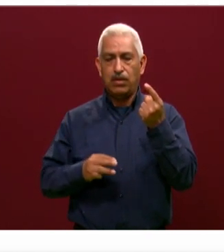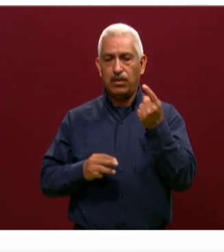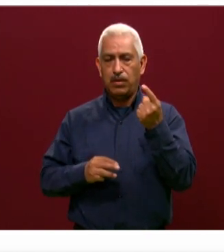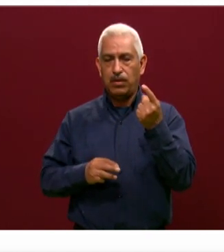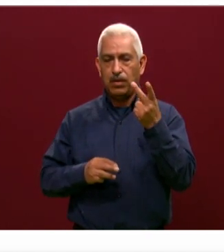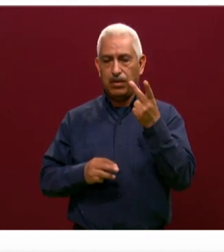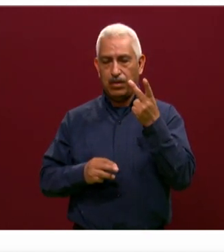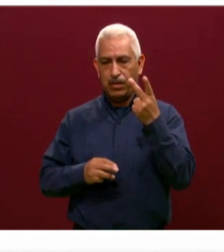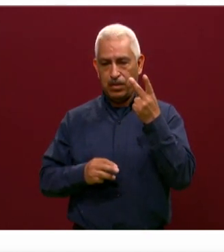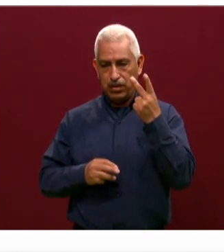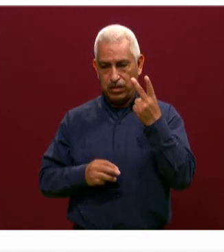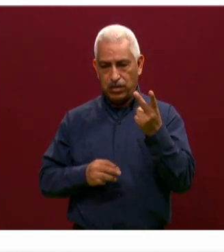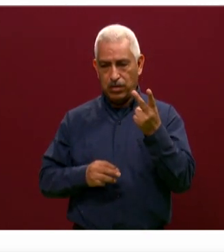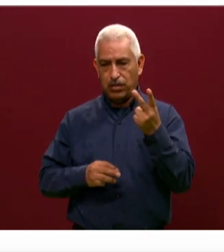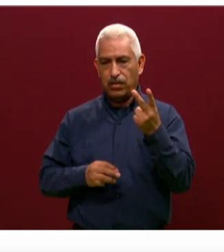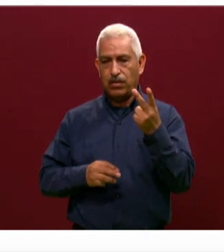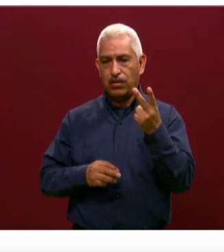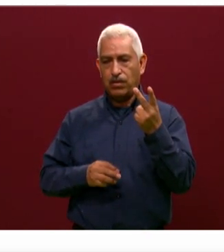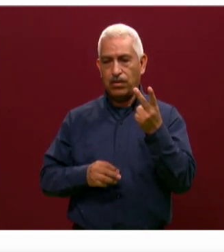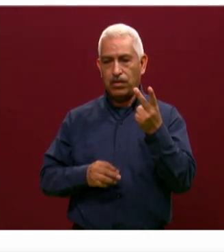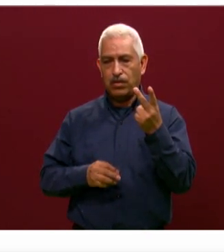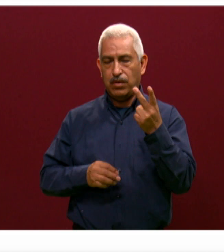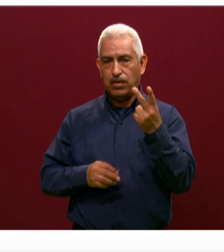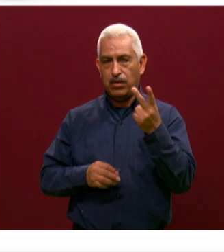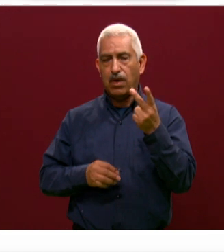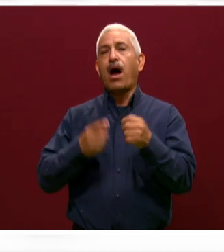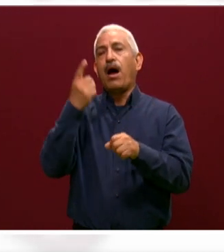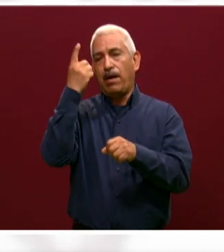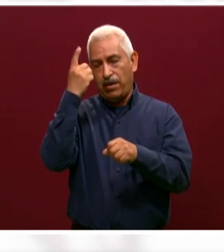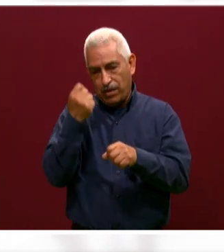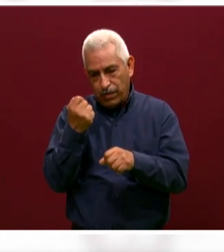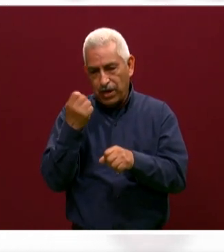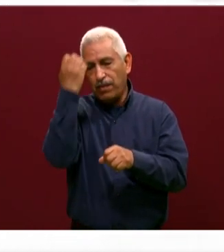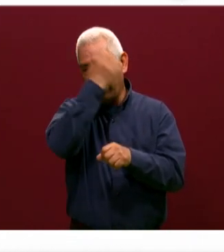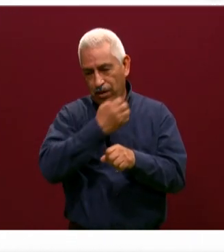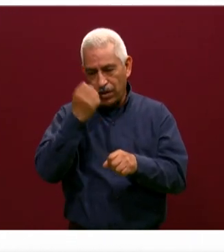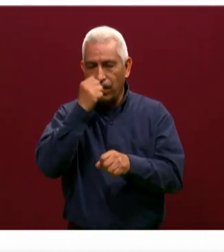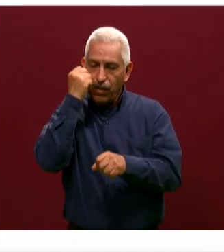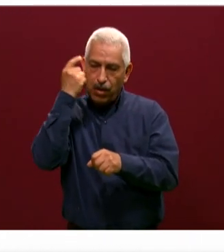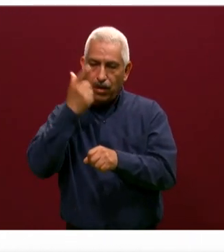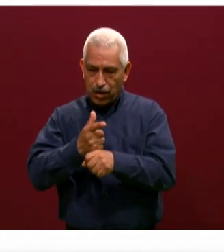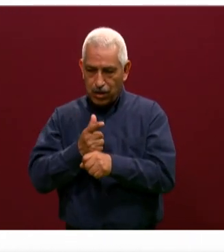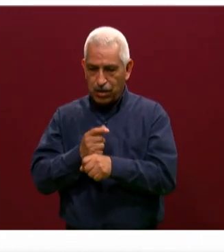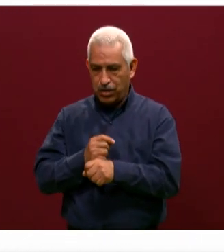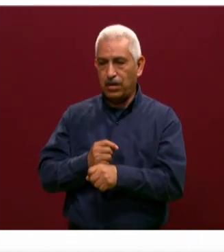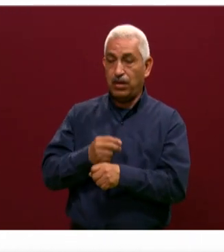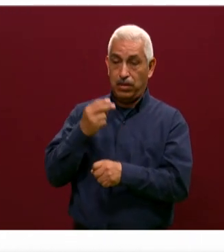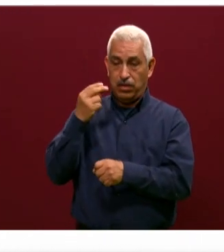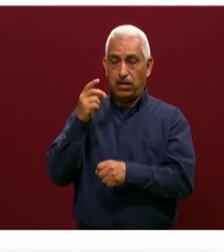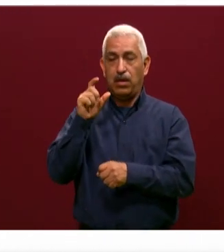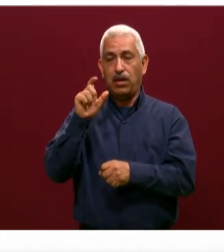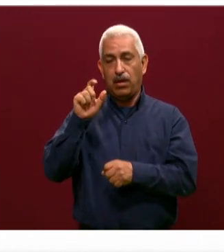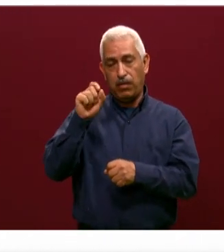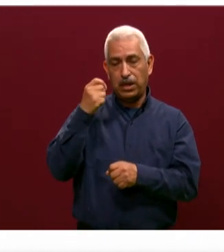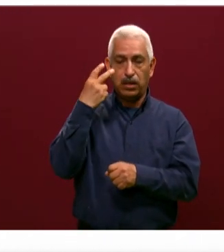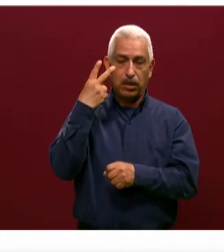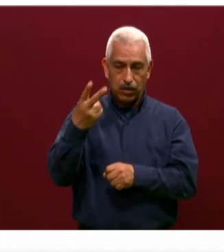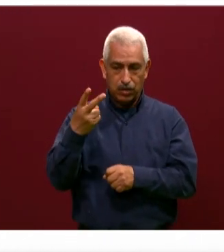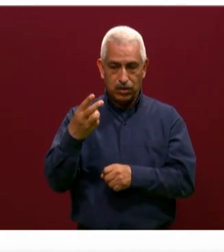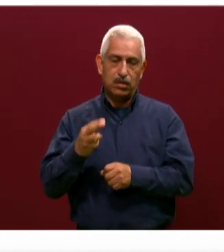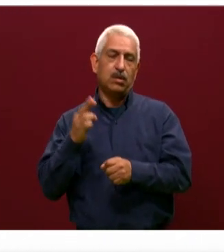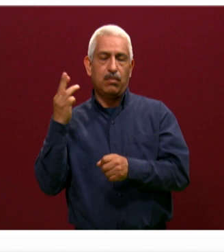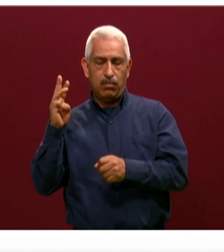22 de mayo, nuestra primera, nuestra primera evaluación. La evaluación diagnóstica va a ser el 22 de mayo. Así es.